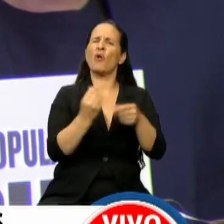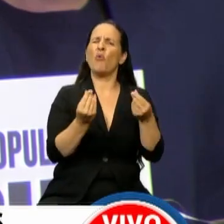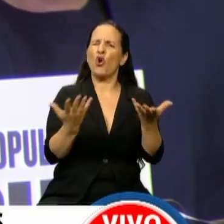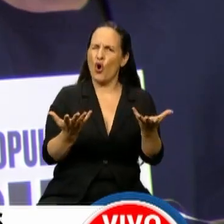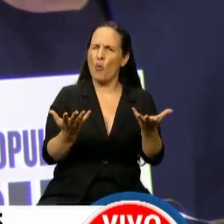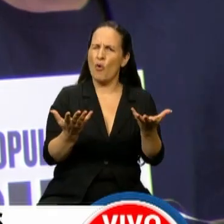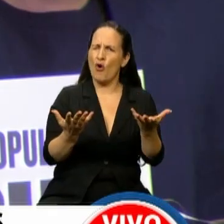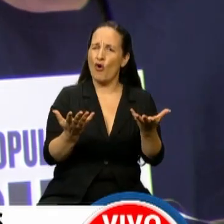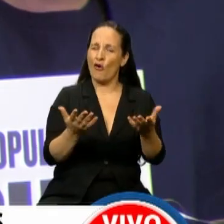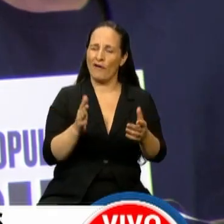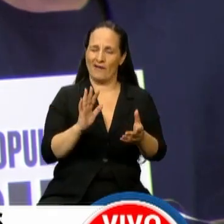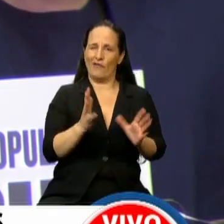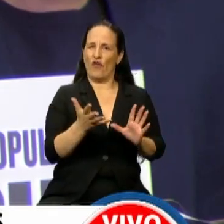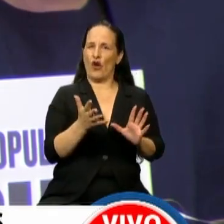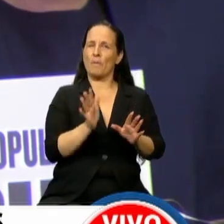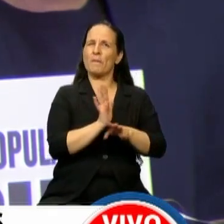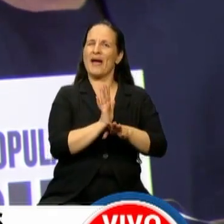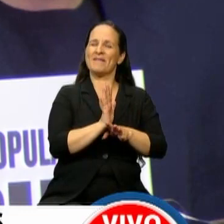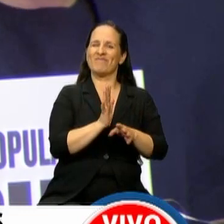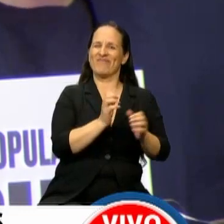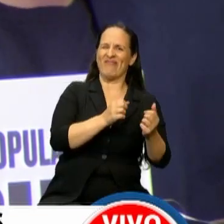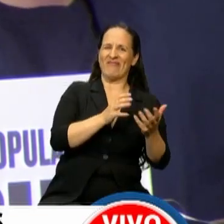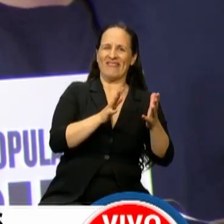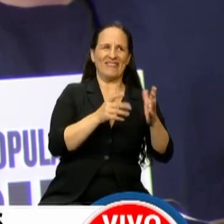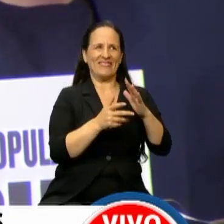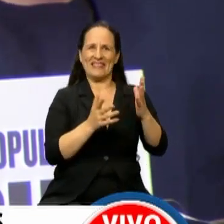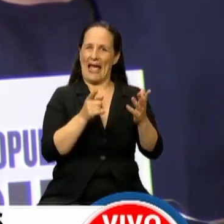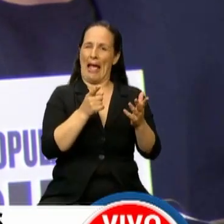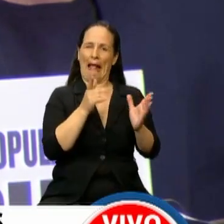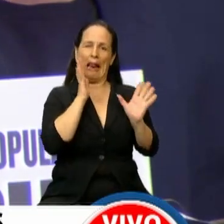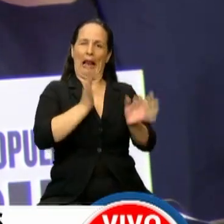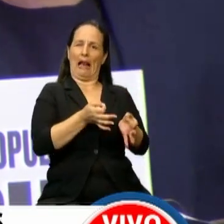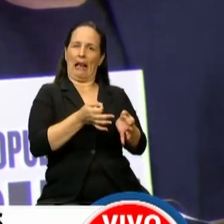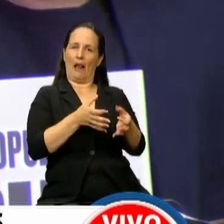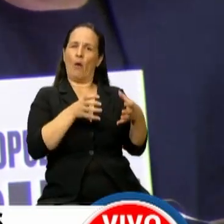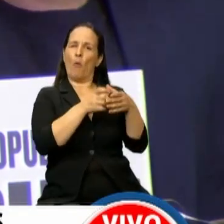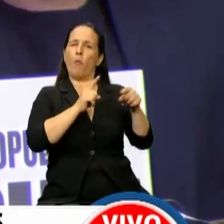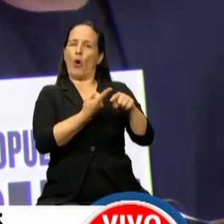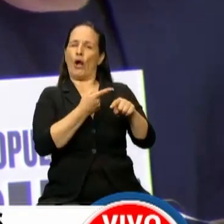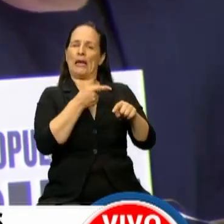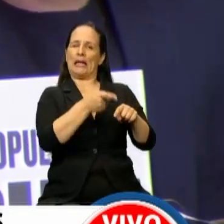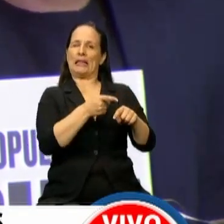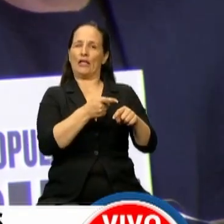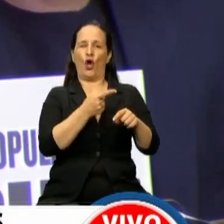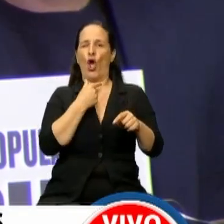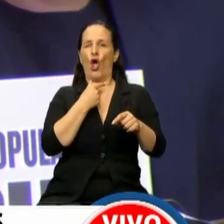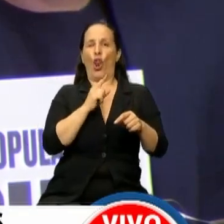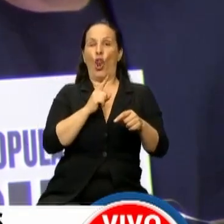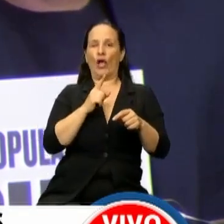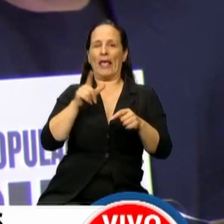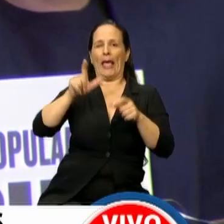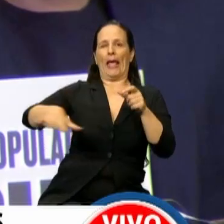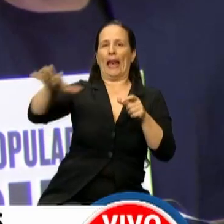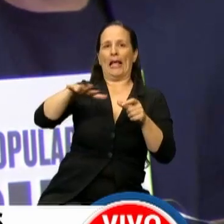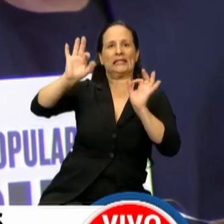de esa manera que demuestra cuando los bloques políticos del poder no quieren que se